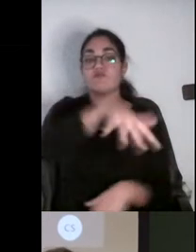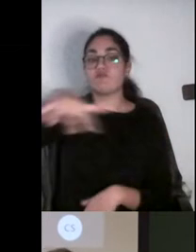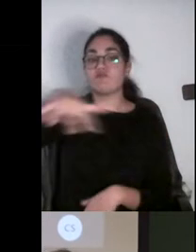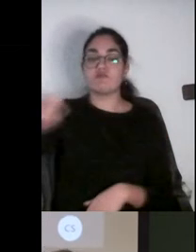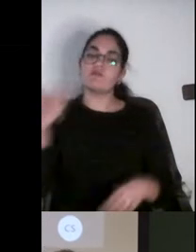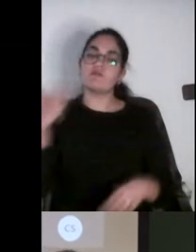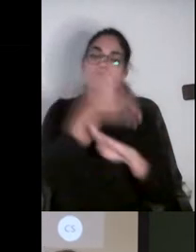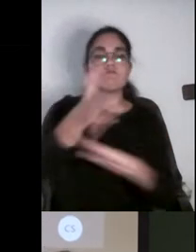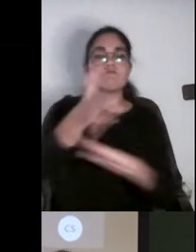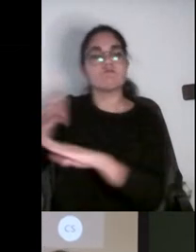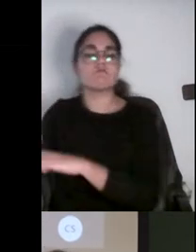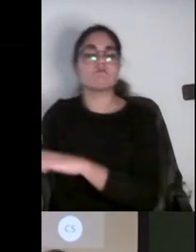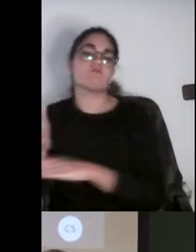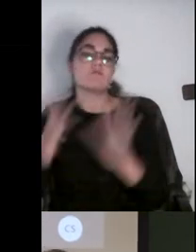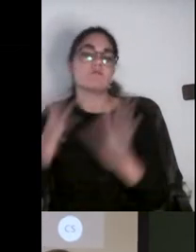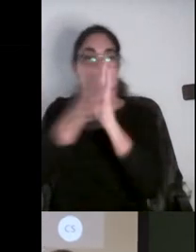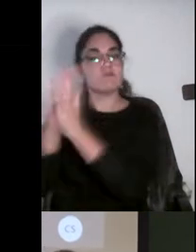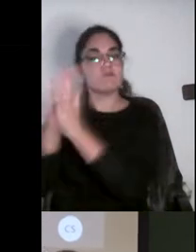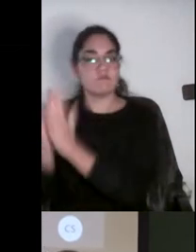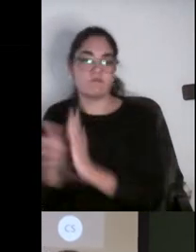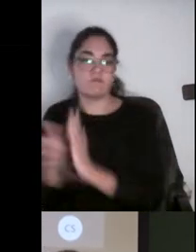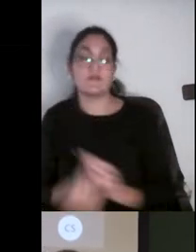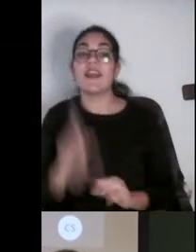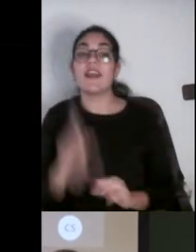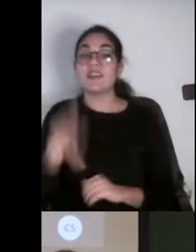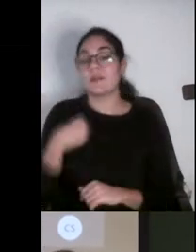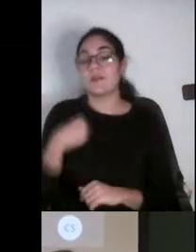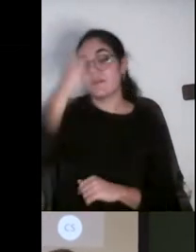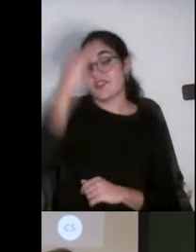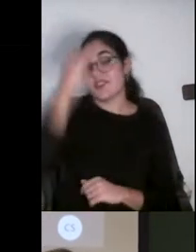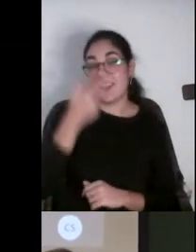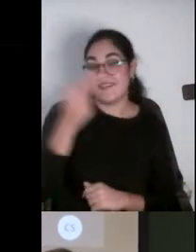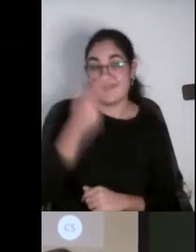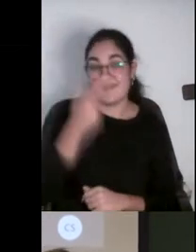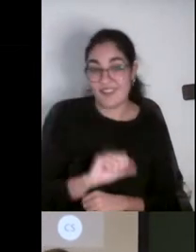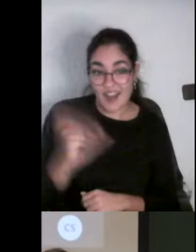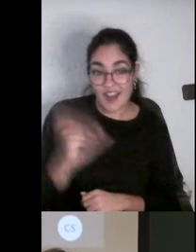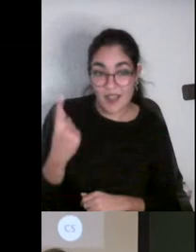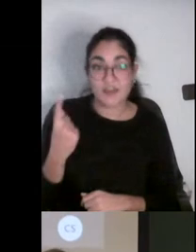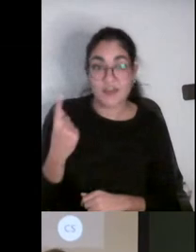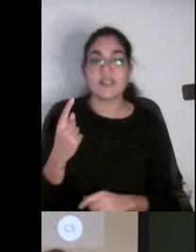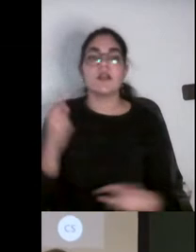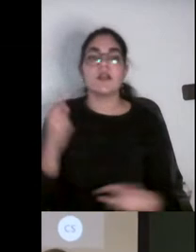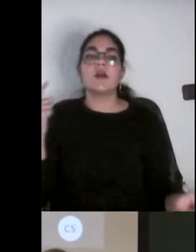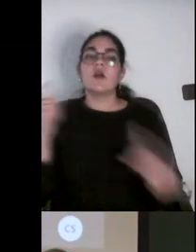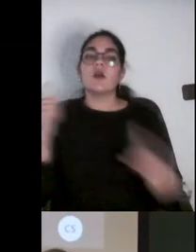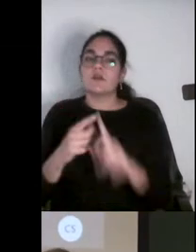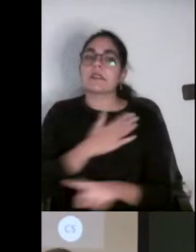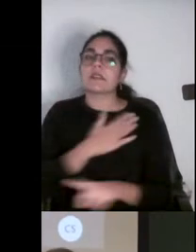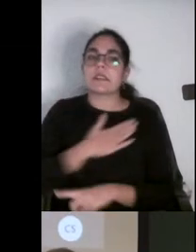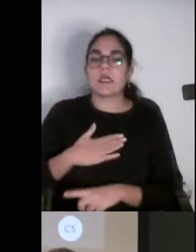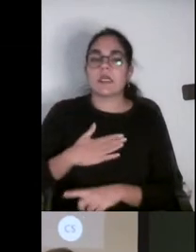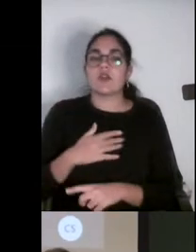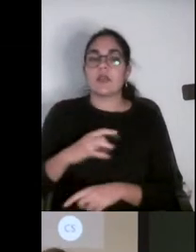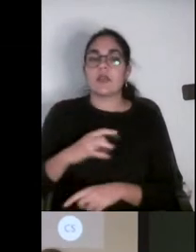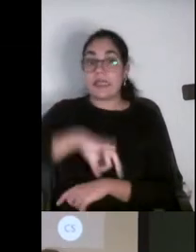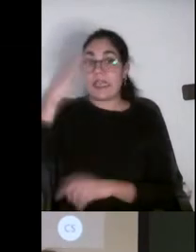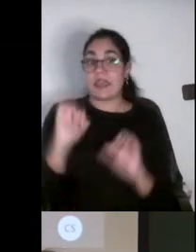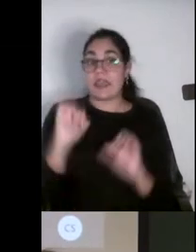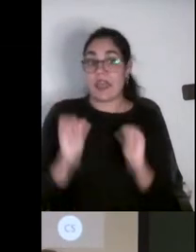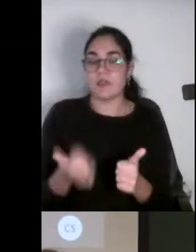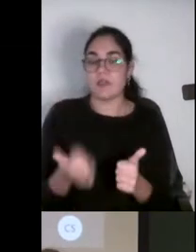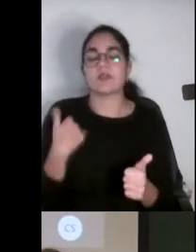iniciativas concretas, probablemente la más interesante aquí es tratar de visibilizar las iniciativas en marcha desde el punto de vista